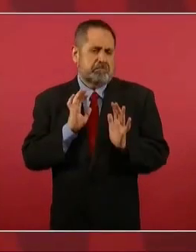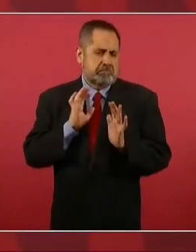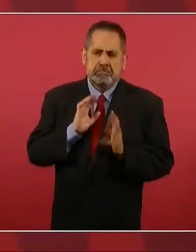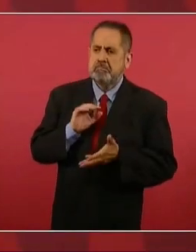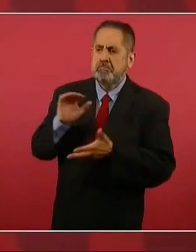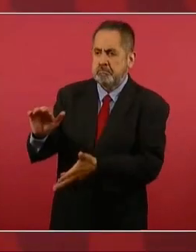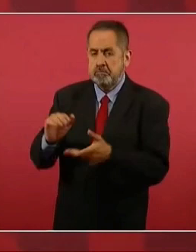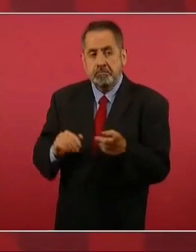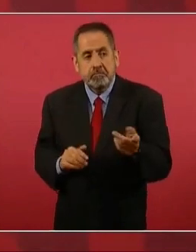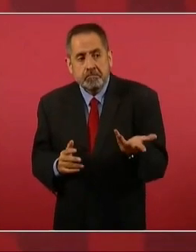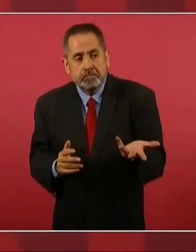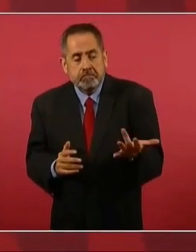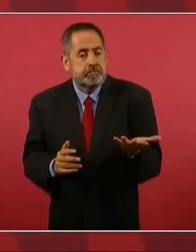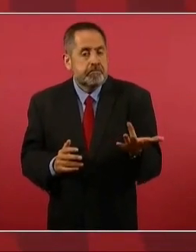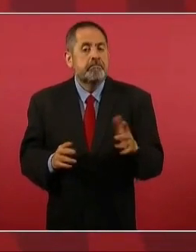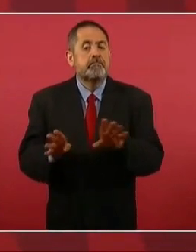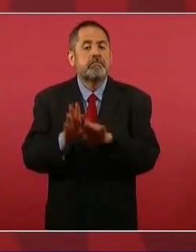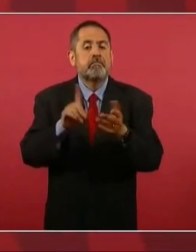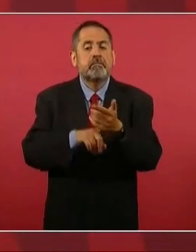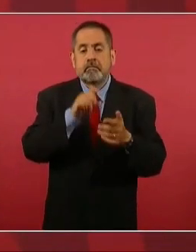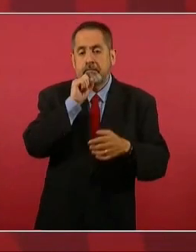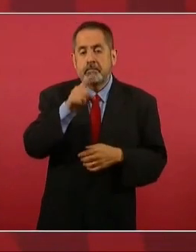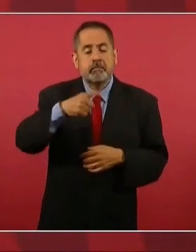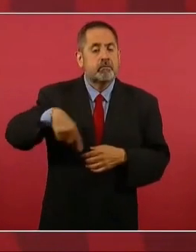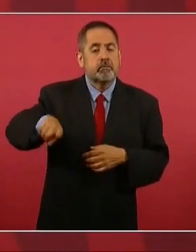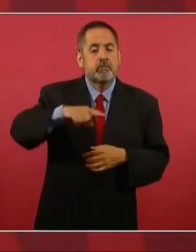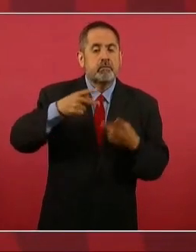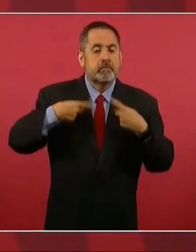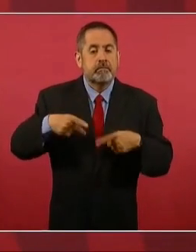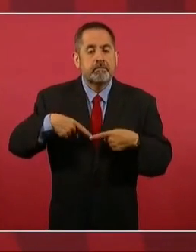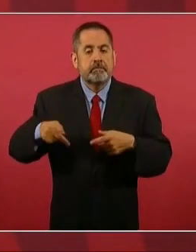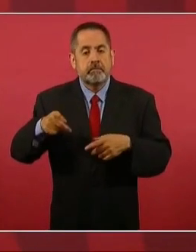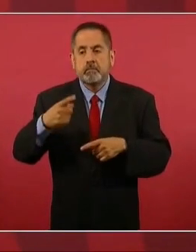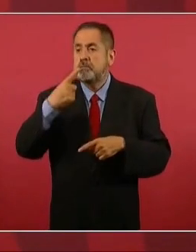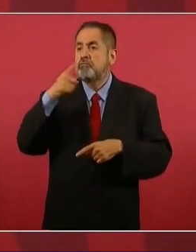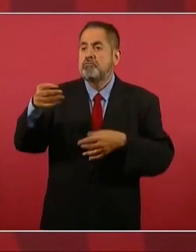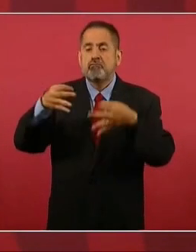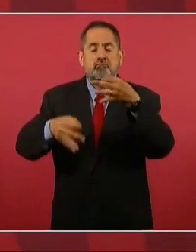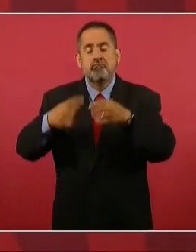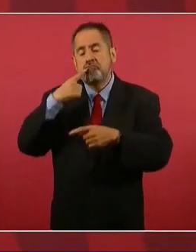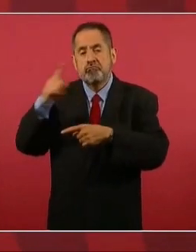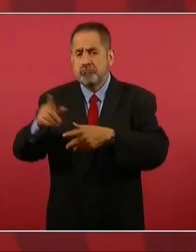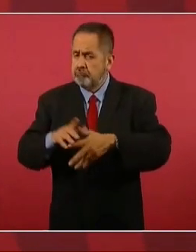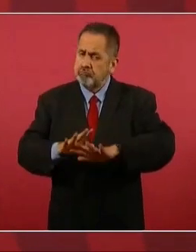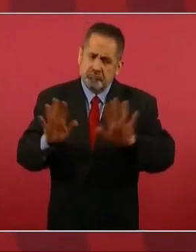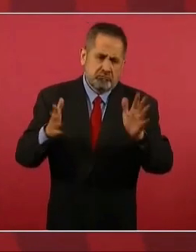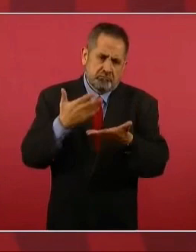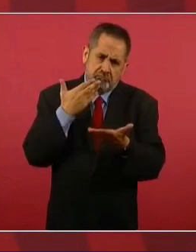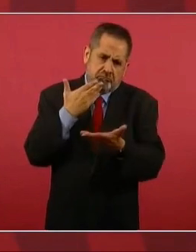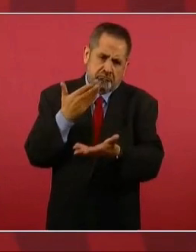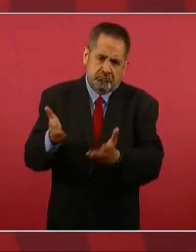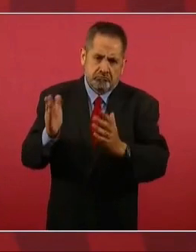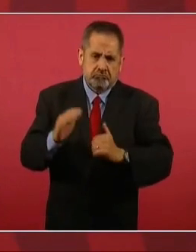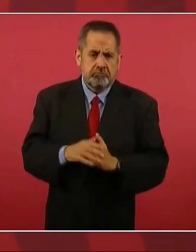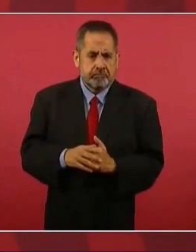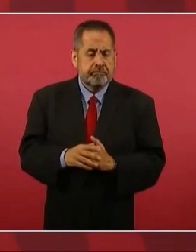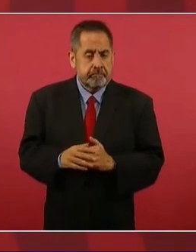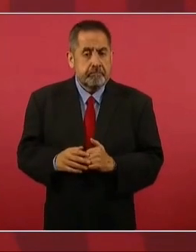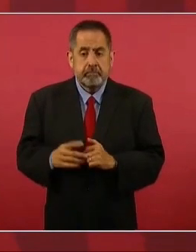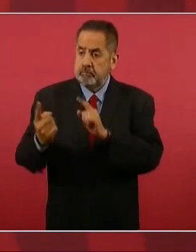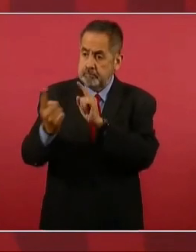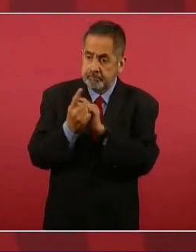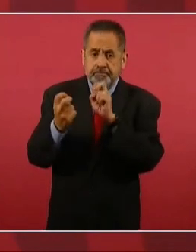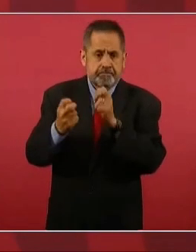de Diputados o también quienes han optado por ir por una vía jurisdiccional. Y sí se les ha